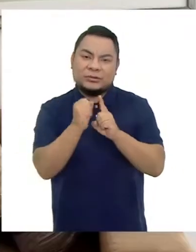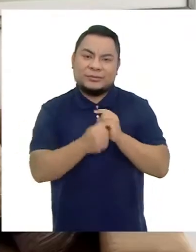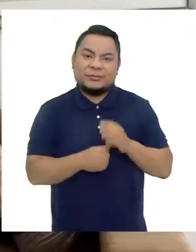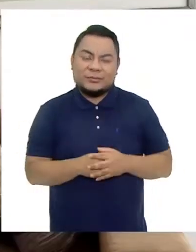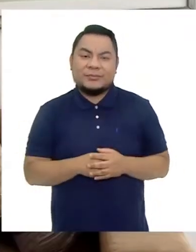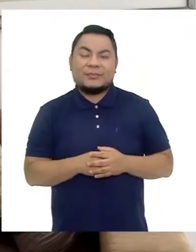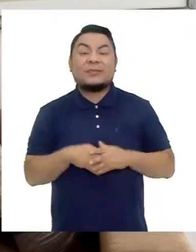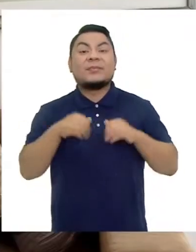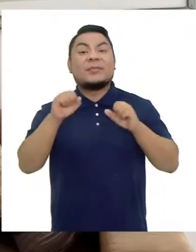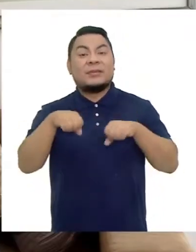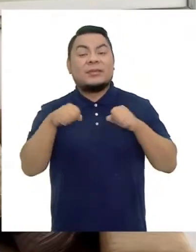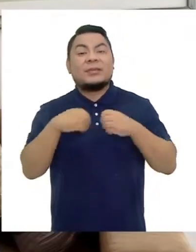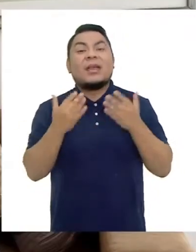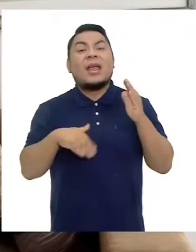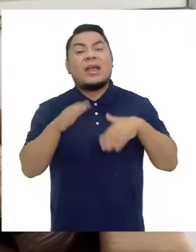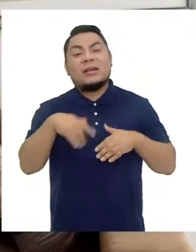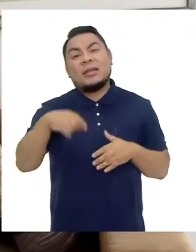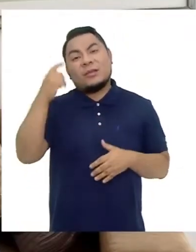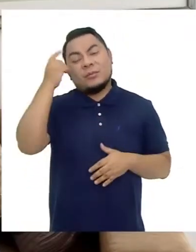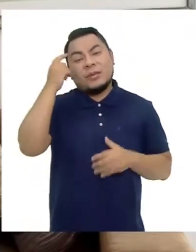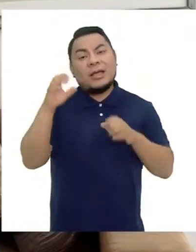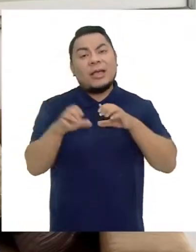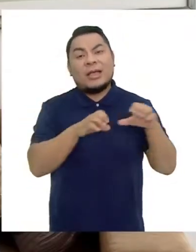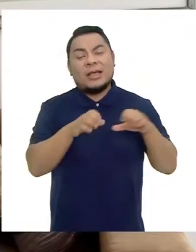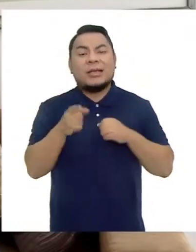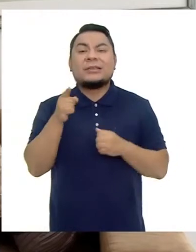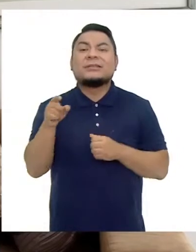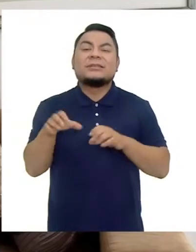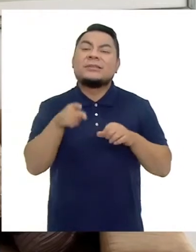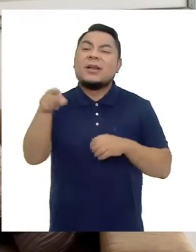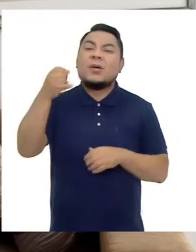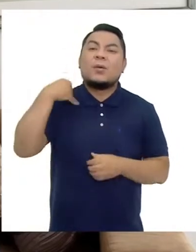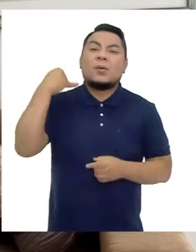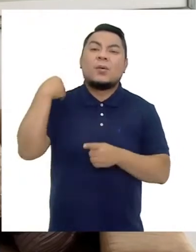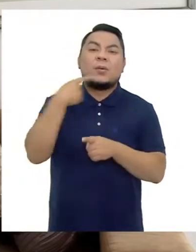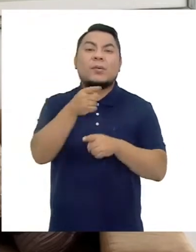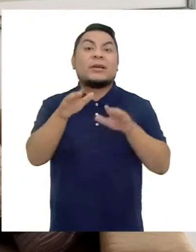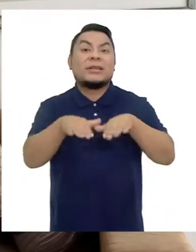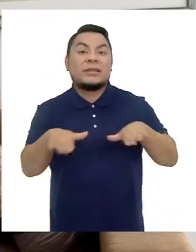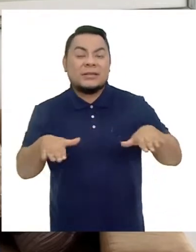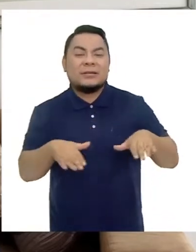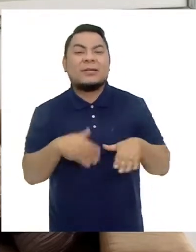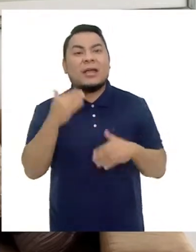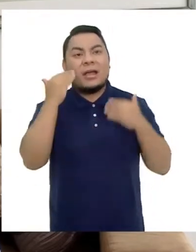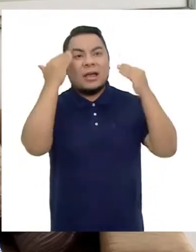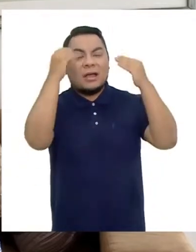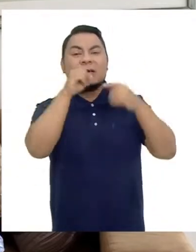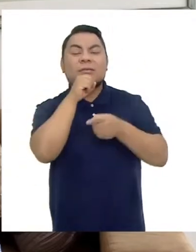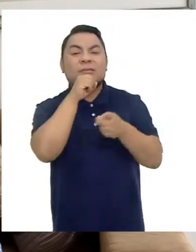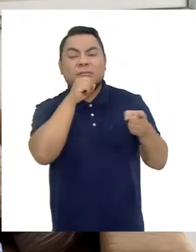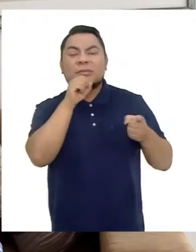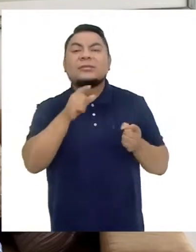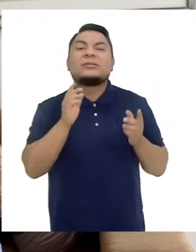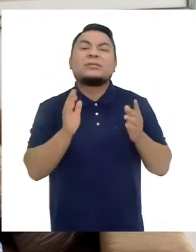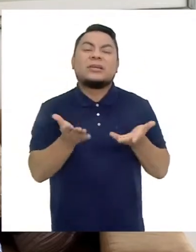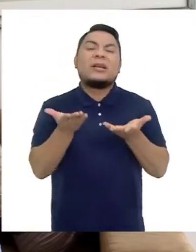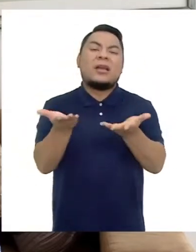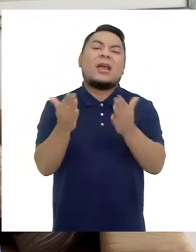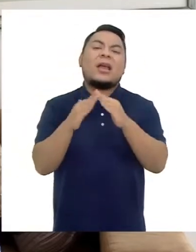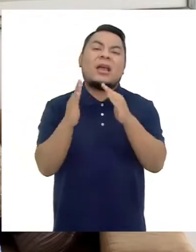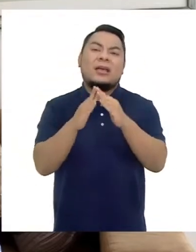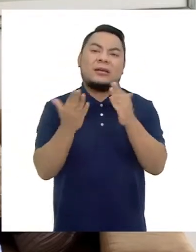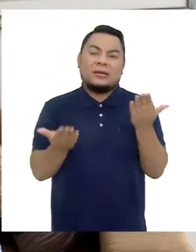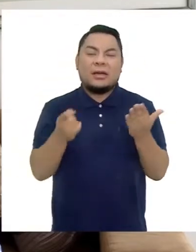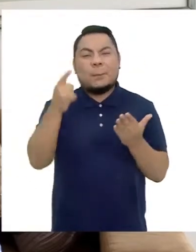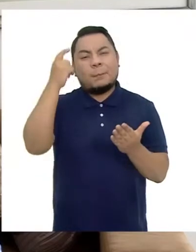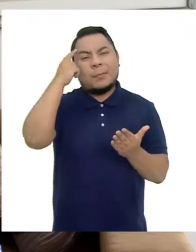Así es Muchas veces Uno piensa en las actividades Que deben de realizar Los jóvenes Los niños Y a los adultos mayores Se les deja ahí en